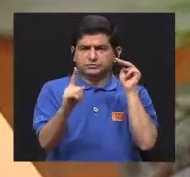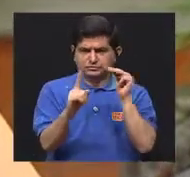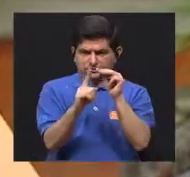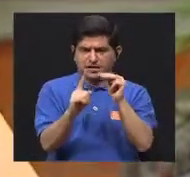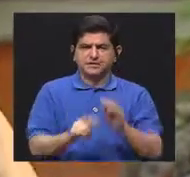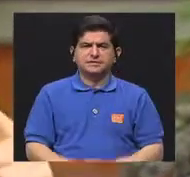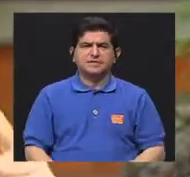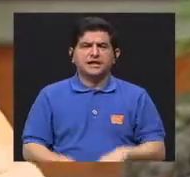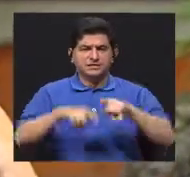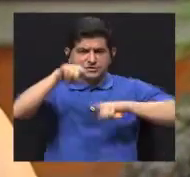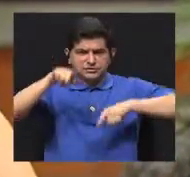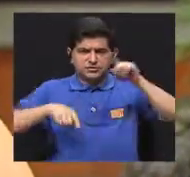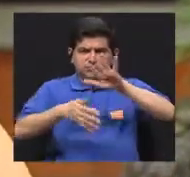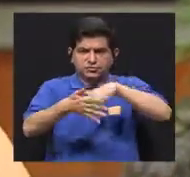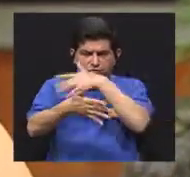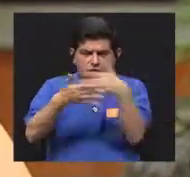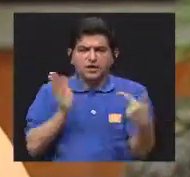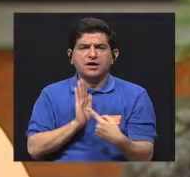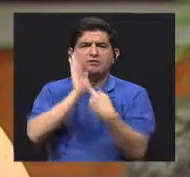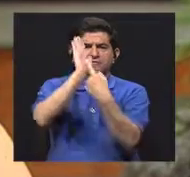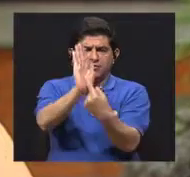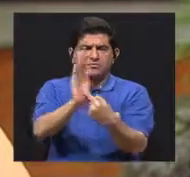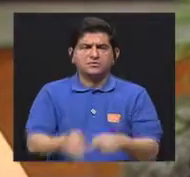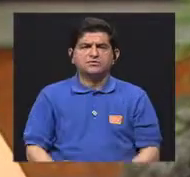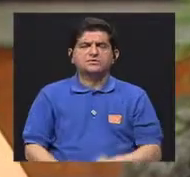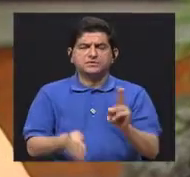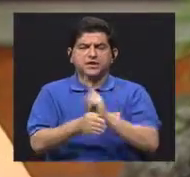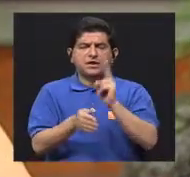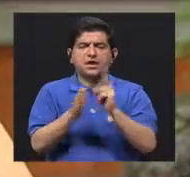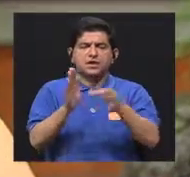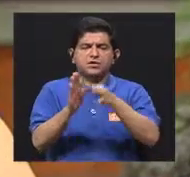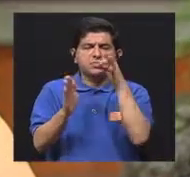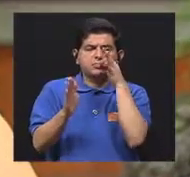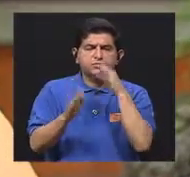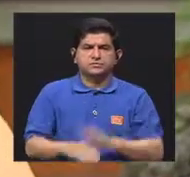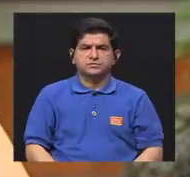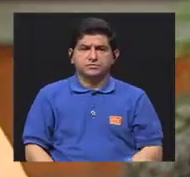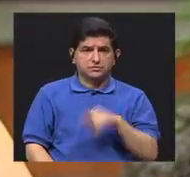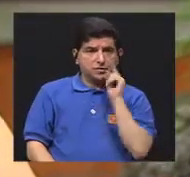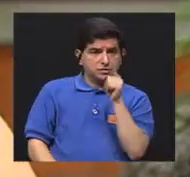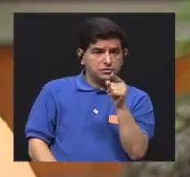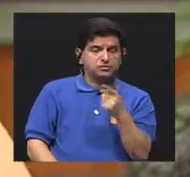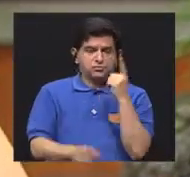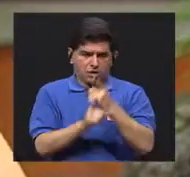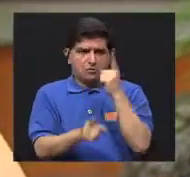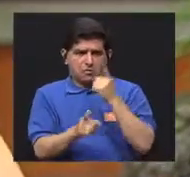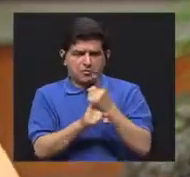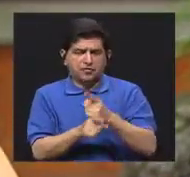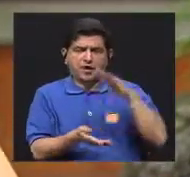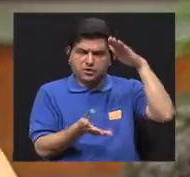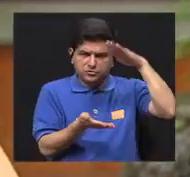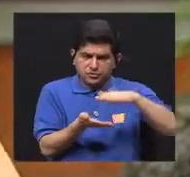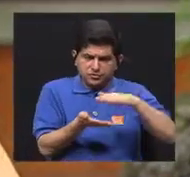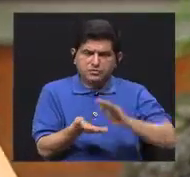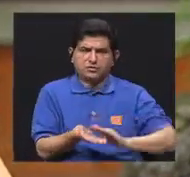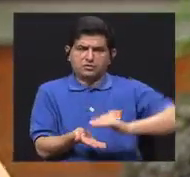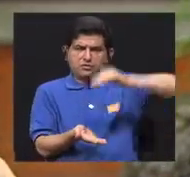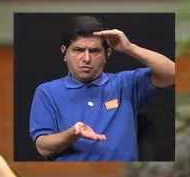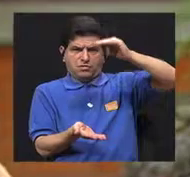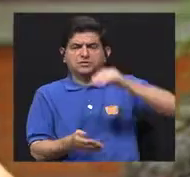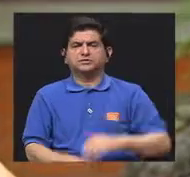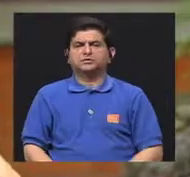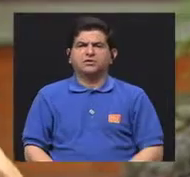Entonces, un grafiquito que le va a poder mostrar a usted el consumo de frutas, si hoy estuvo adecuado, si bajó, si aumentó.